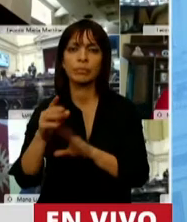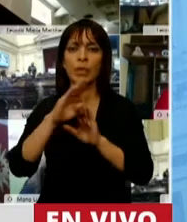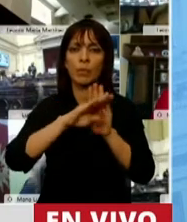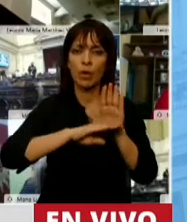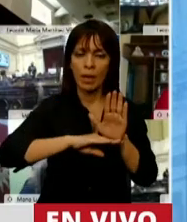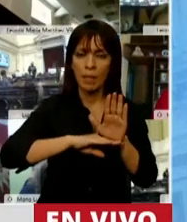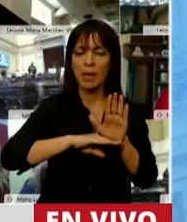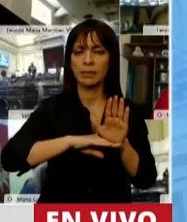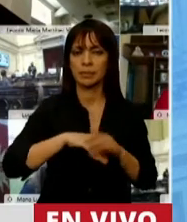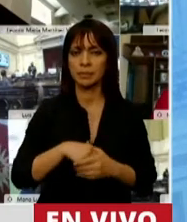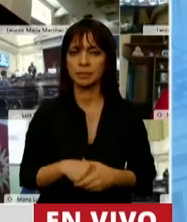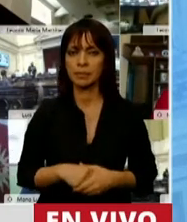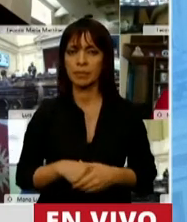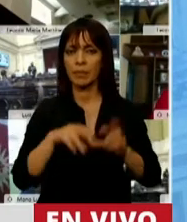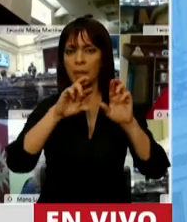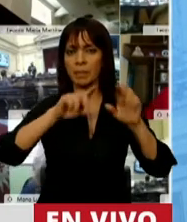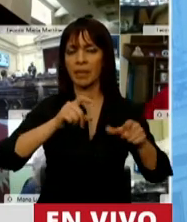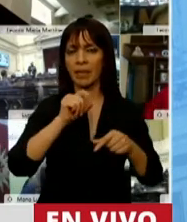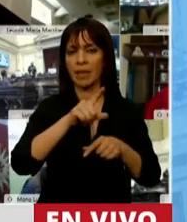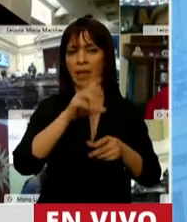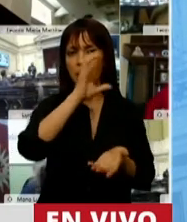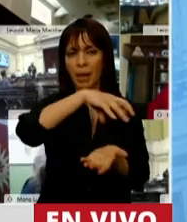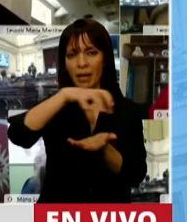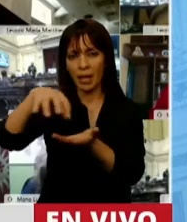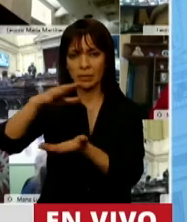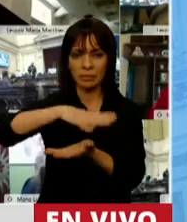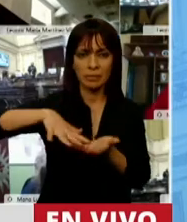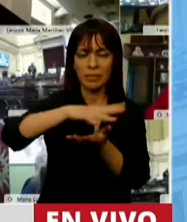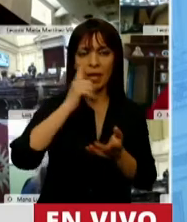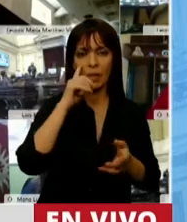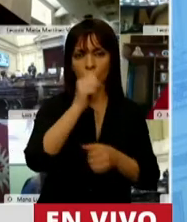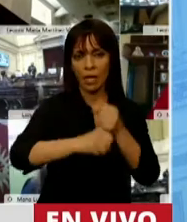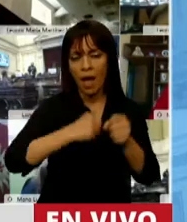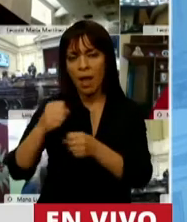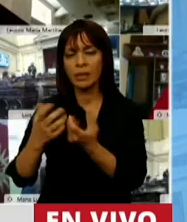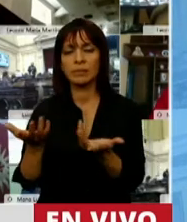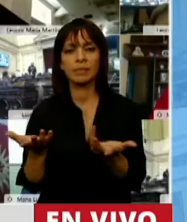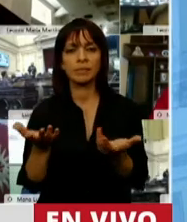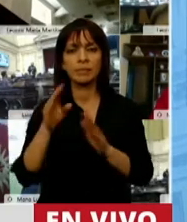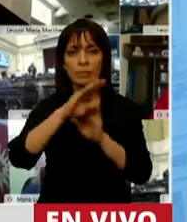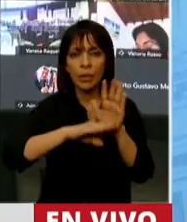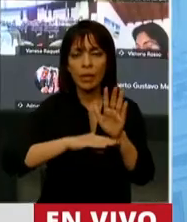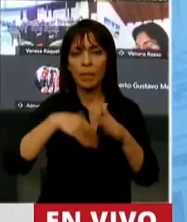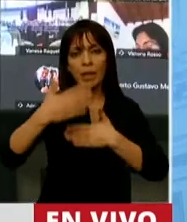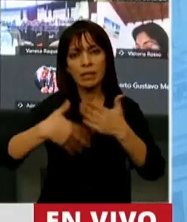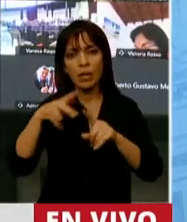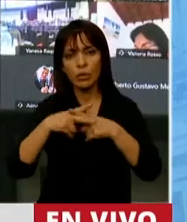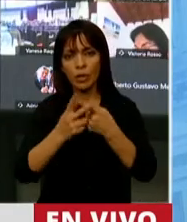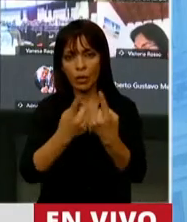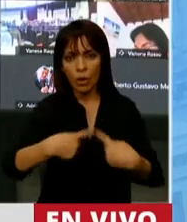los programas de los parques industriales, el programa de desarrollo tecnológico,